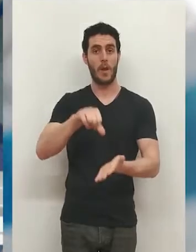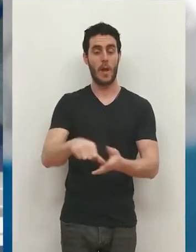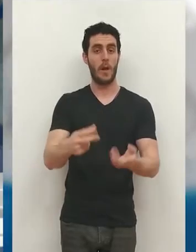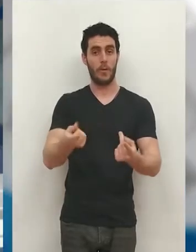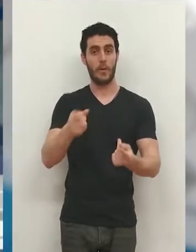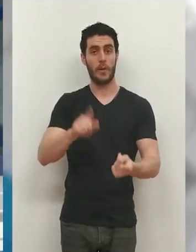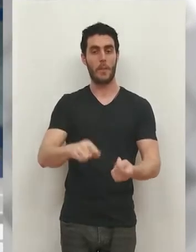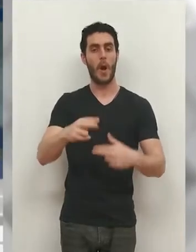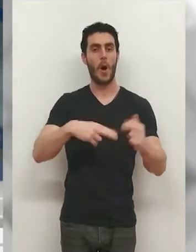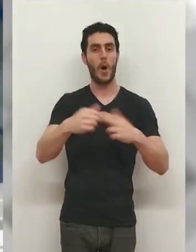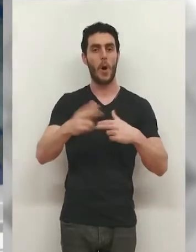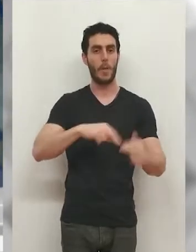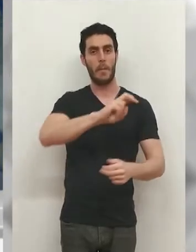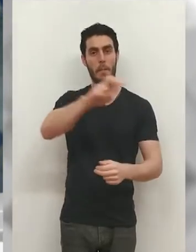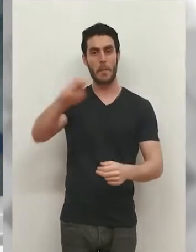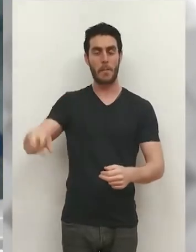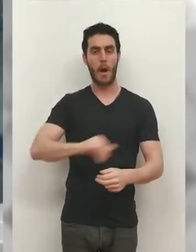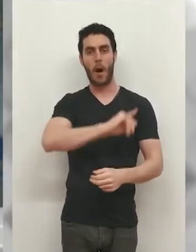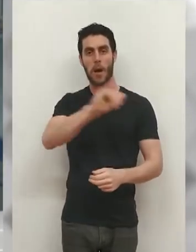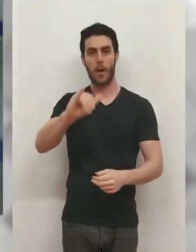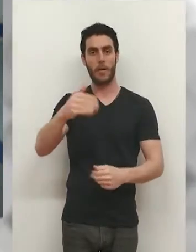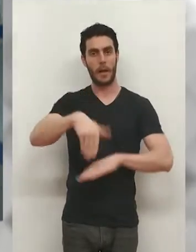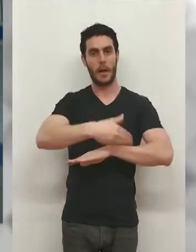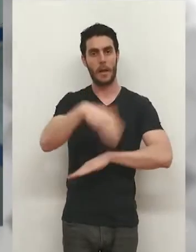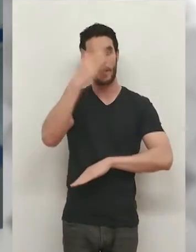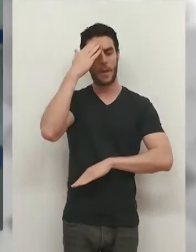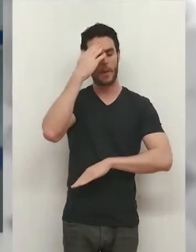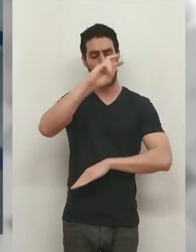una ciudad que también vive obras en otras calles principales.